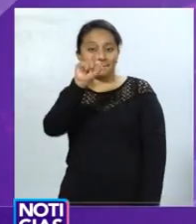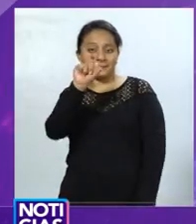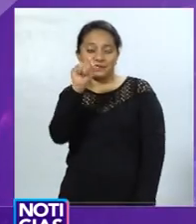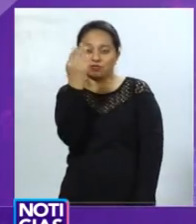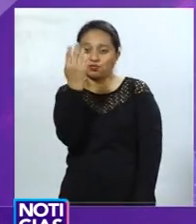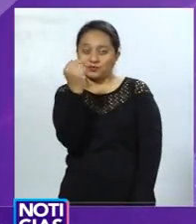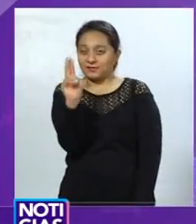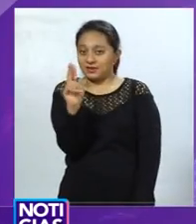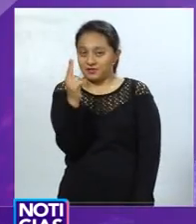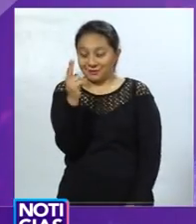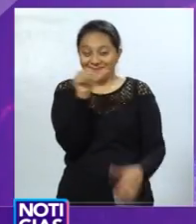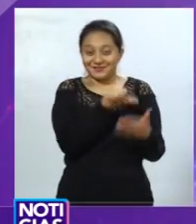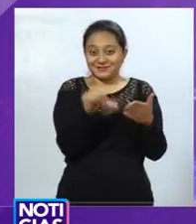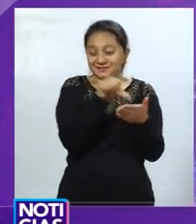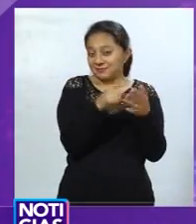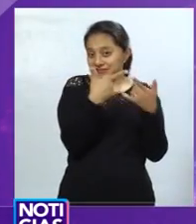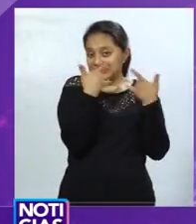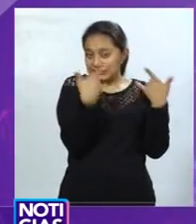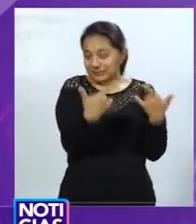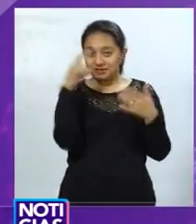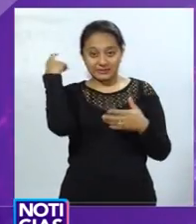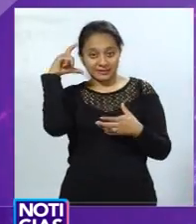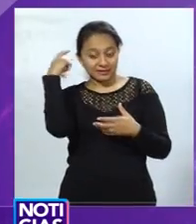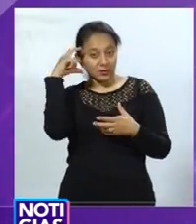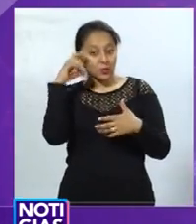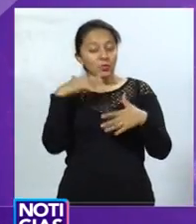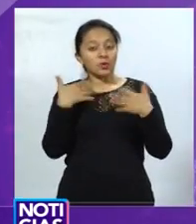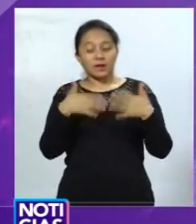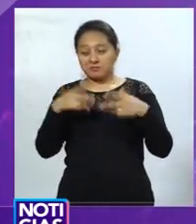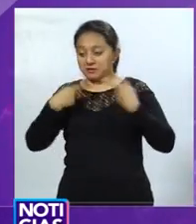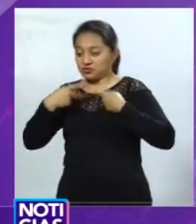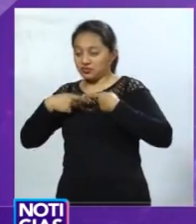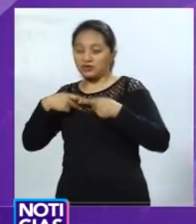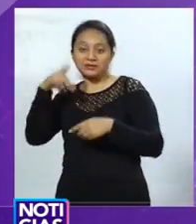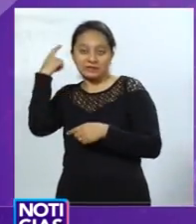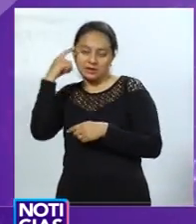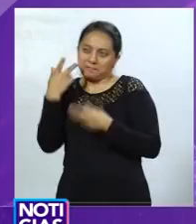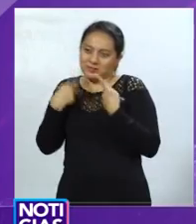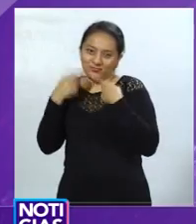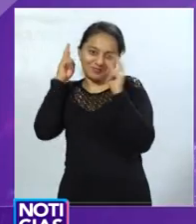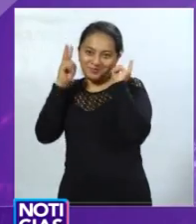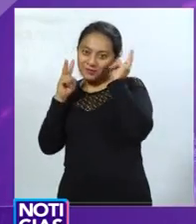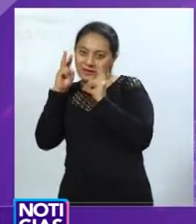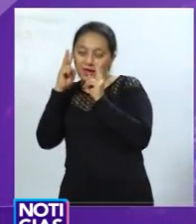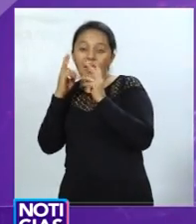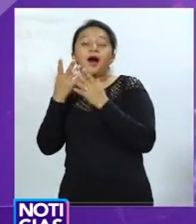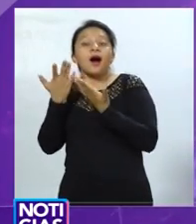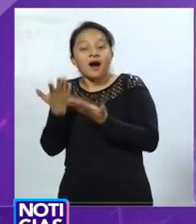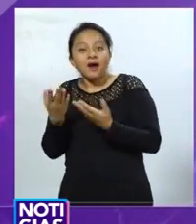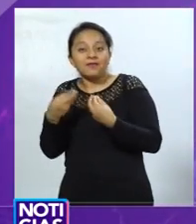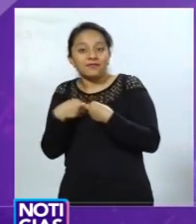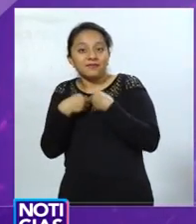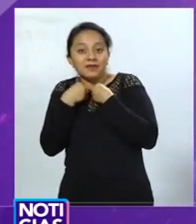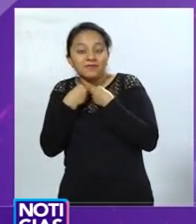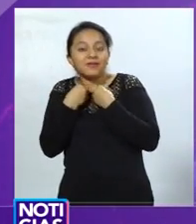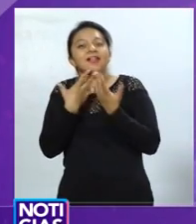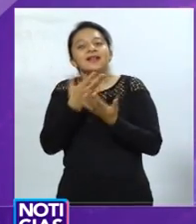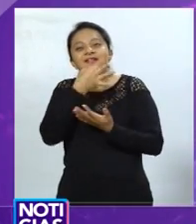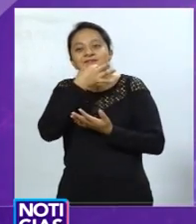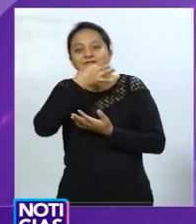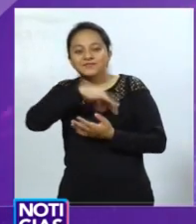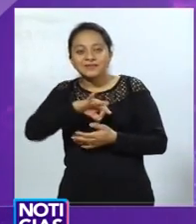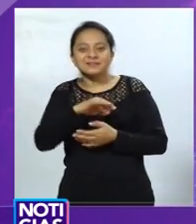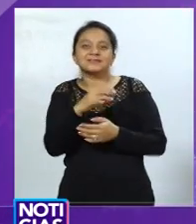Este 29 de noviembre, el Centro Histórico de la Ciudad de Santiago de Querétaro, los queretanos y visitantes vivirán el inicio de los festejos